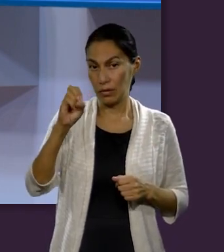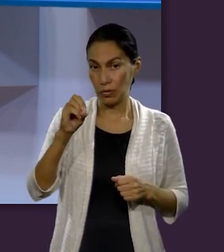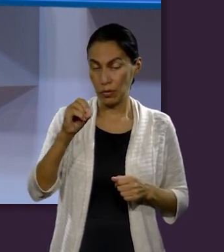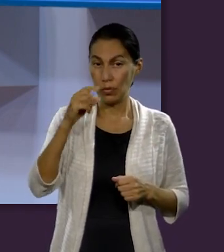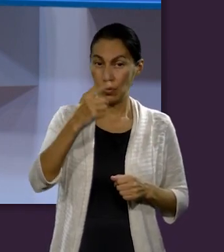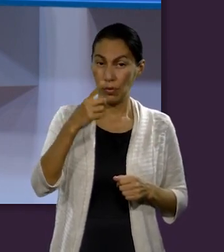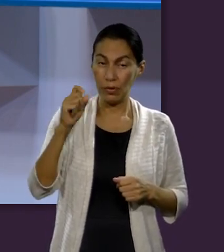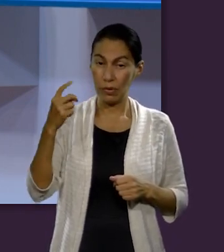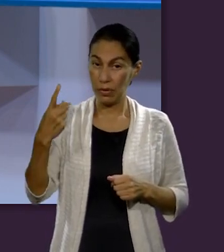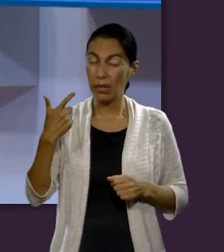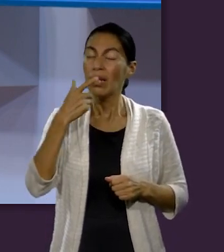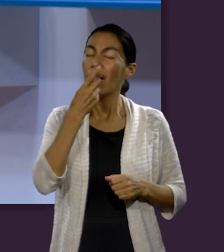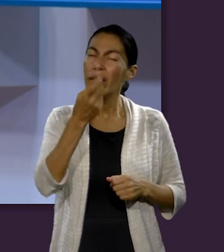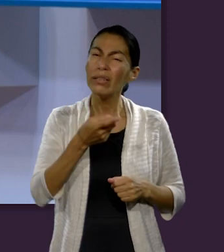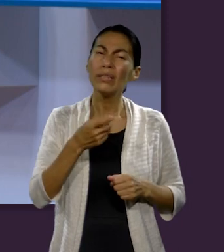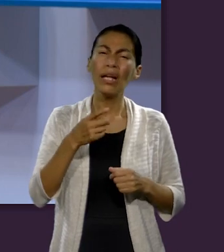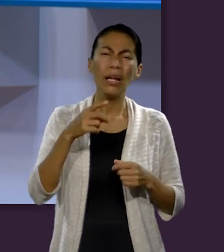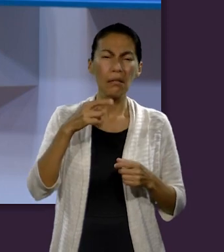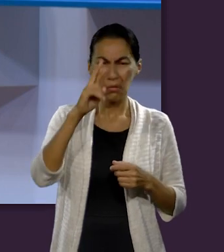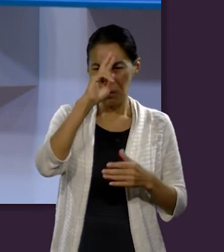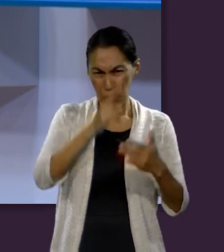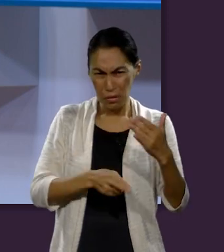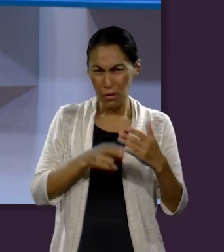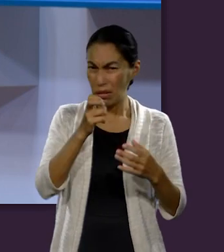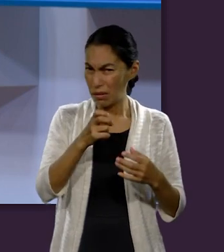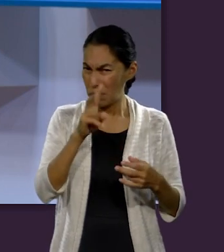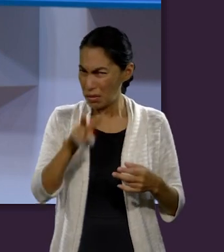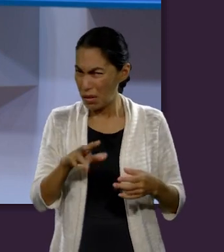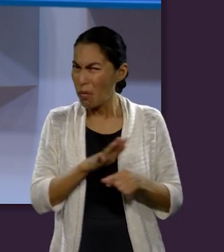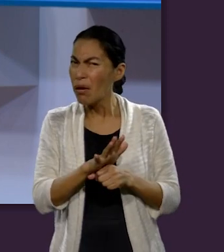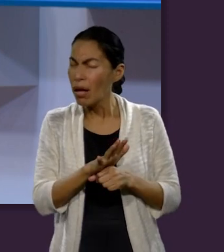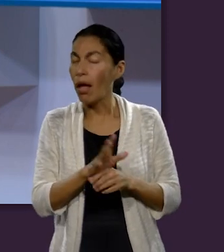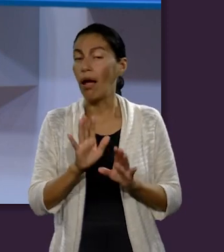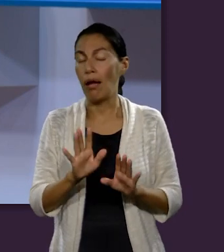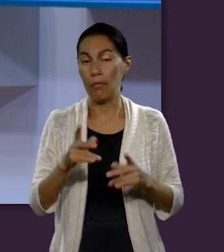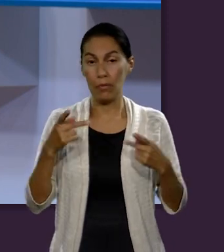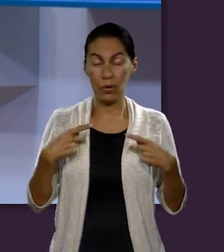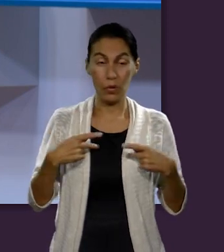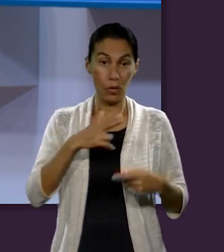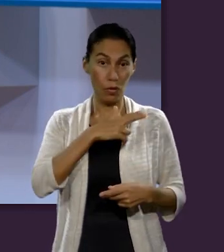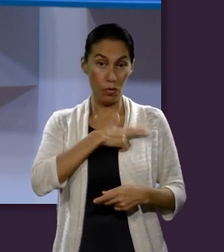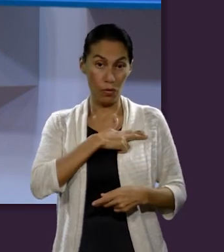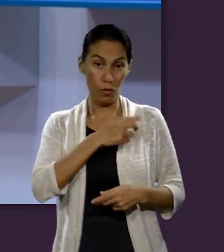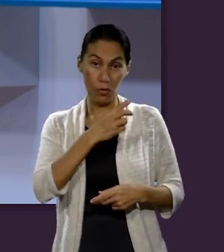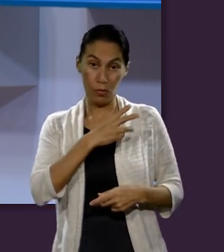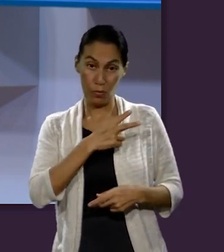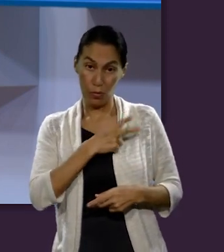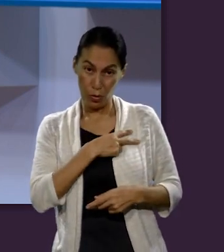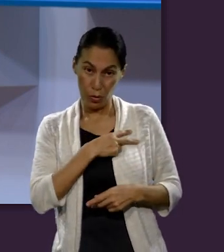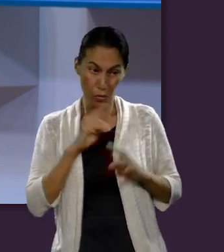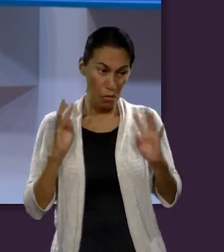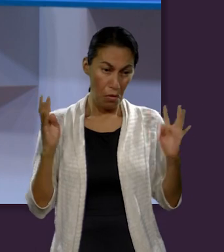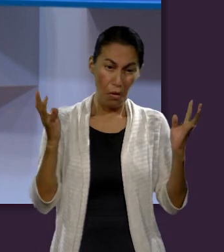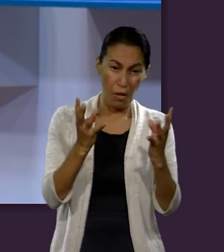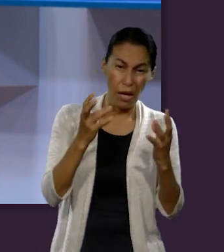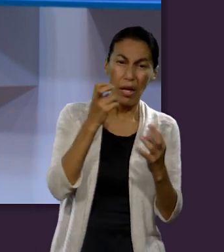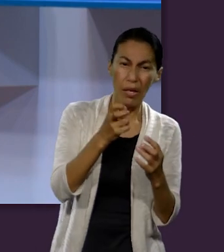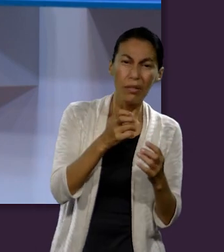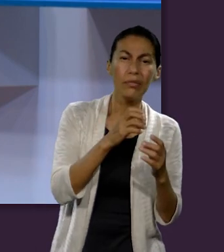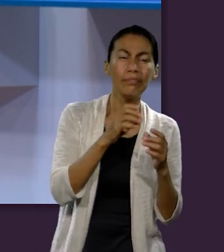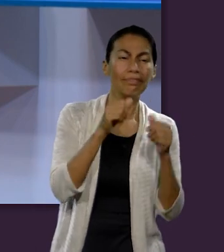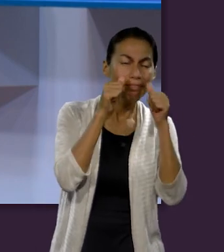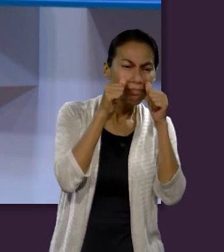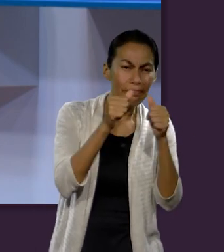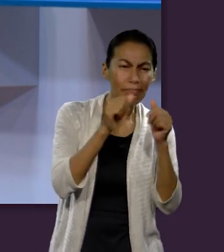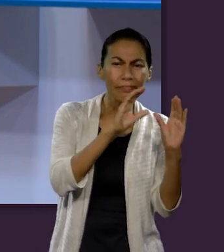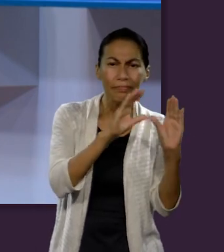algo importante. Nos dice que la verdadera religión implica cuidar de los huérfanos y de las viudas que nos rodean. Pero